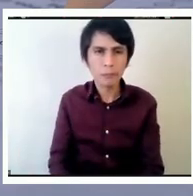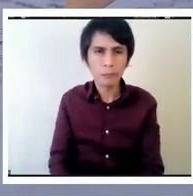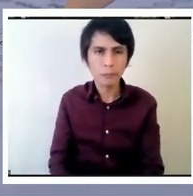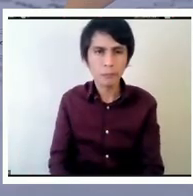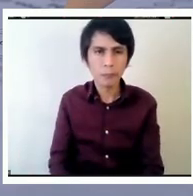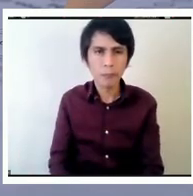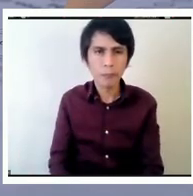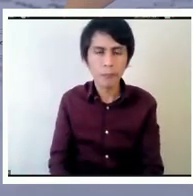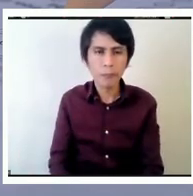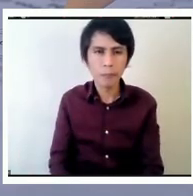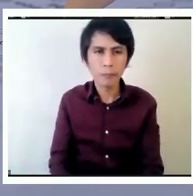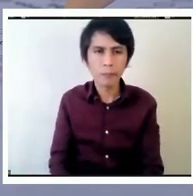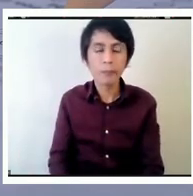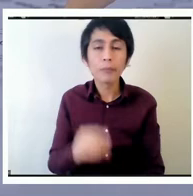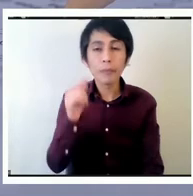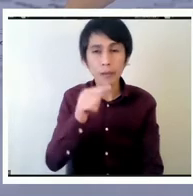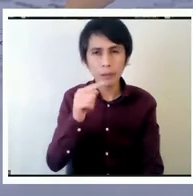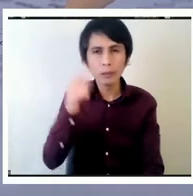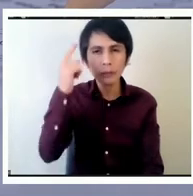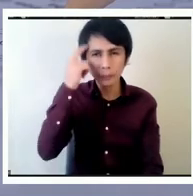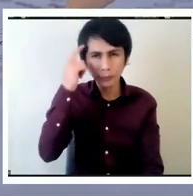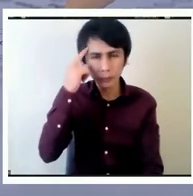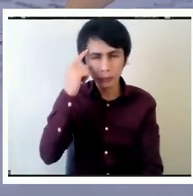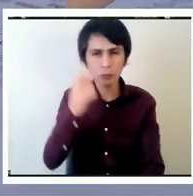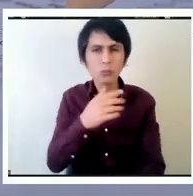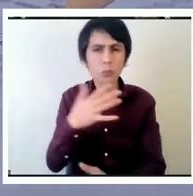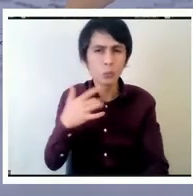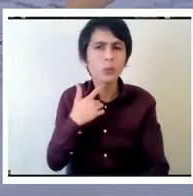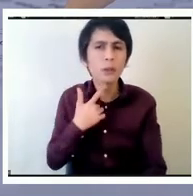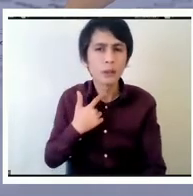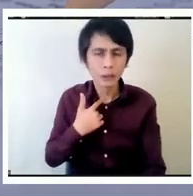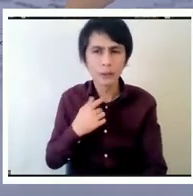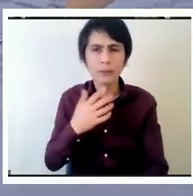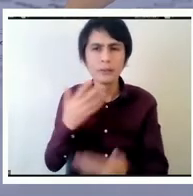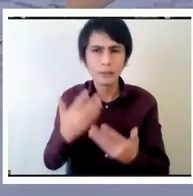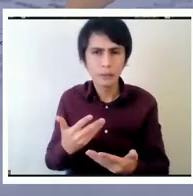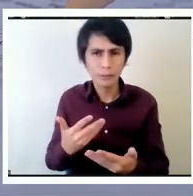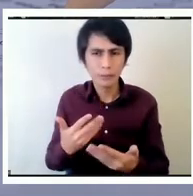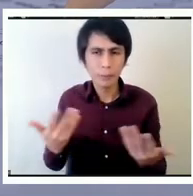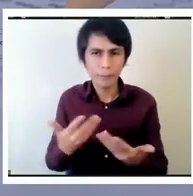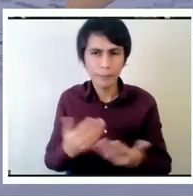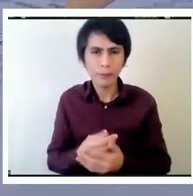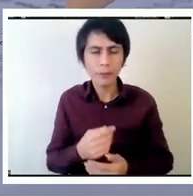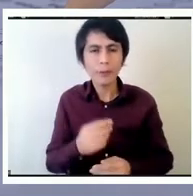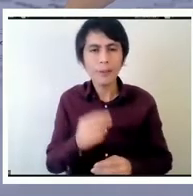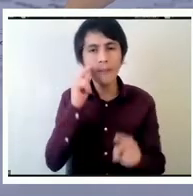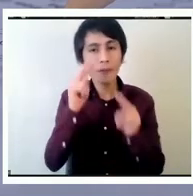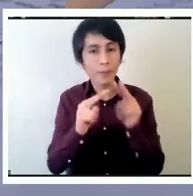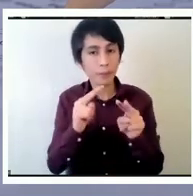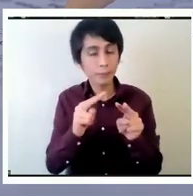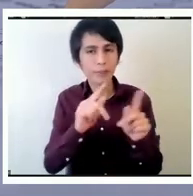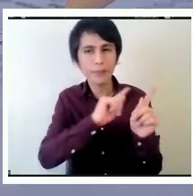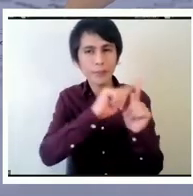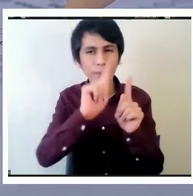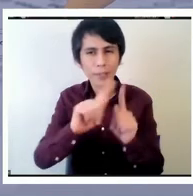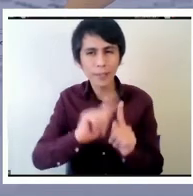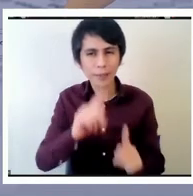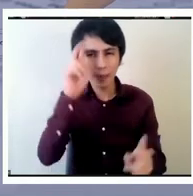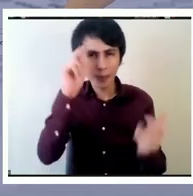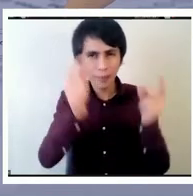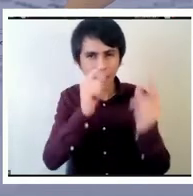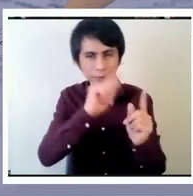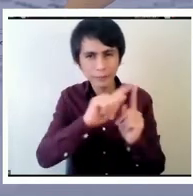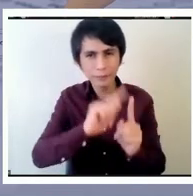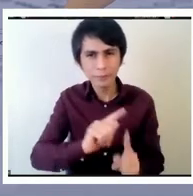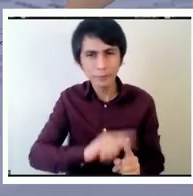y esto creo que bastante interesante o útil es que aquí ya está viendo distintas ideas respecto de qué tipo